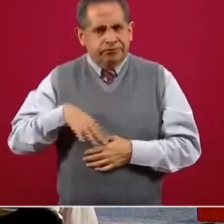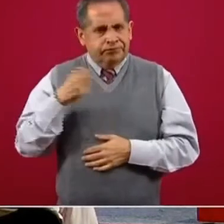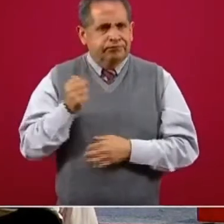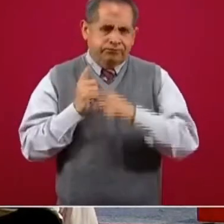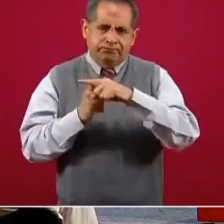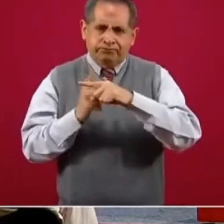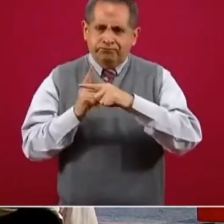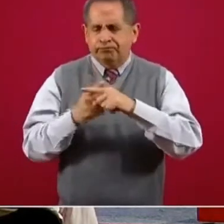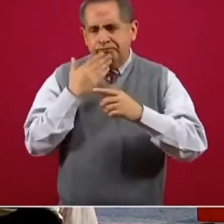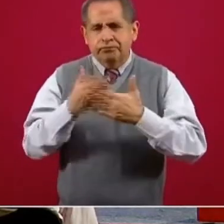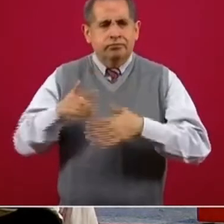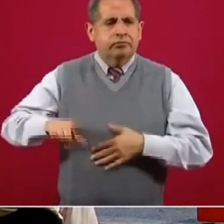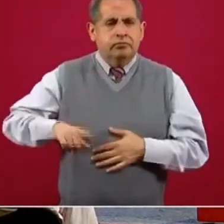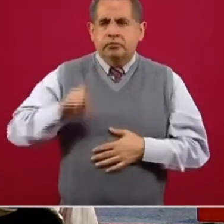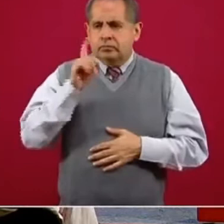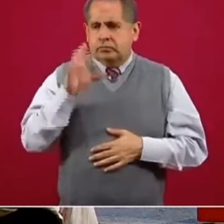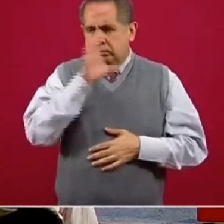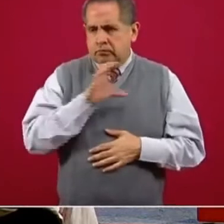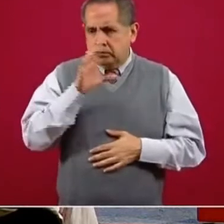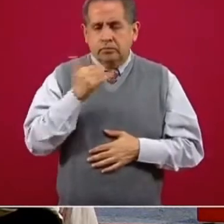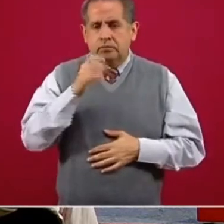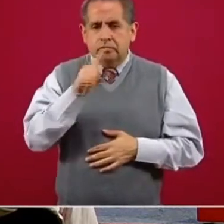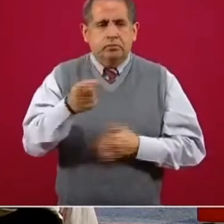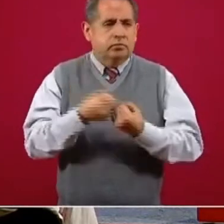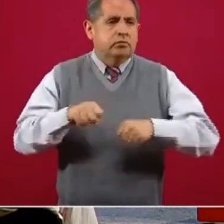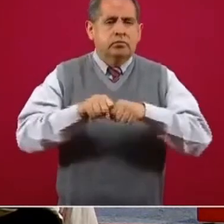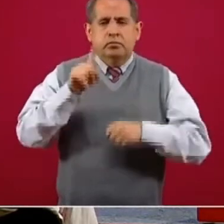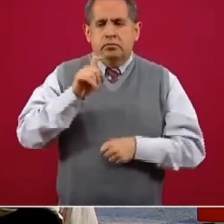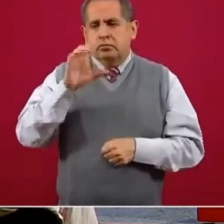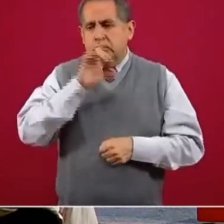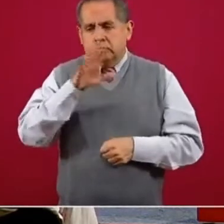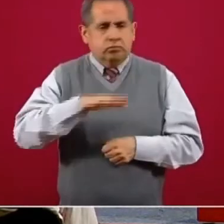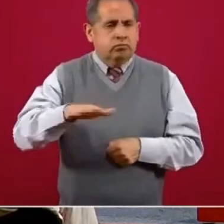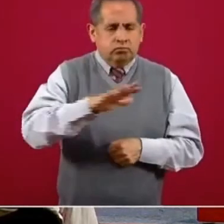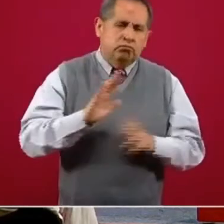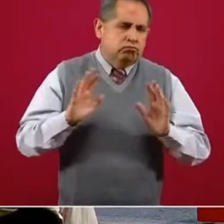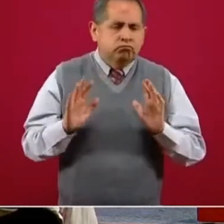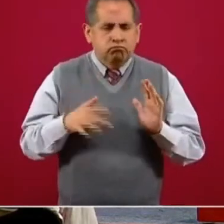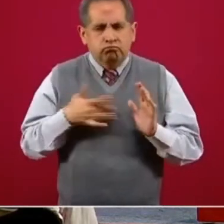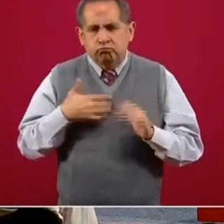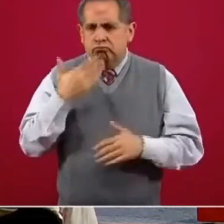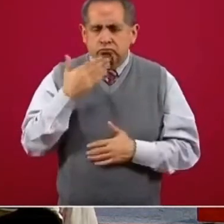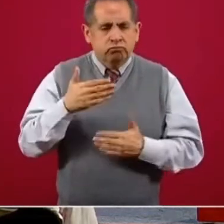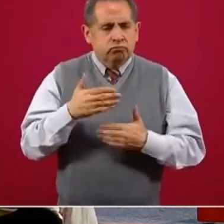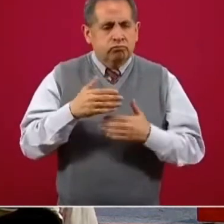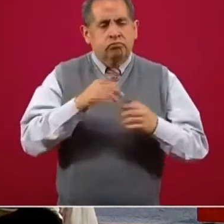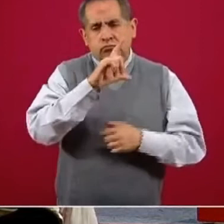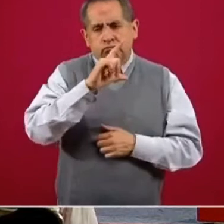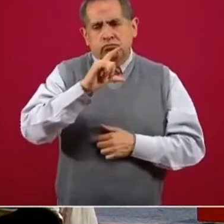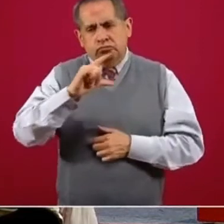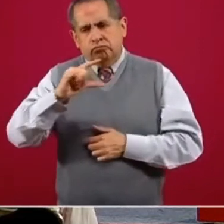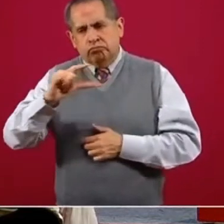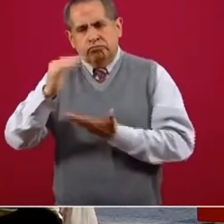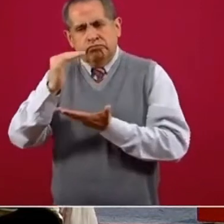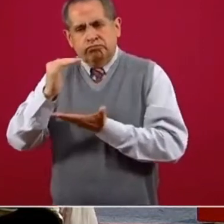positivo del gobierno de Aguascalientes y de la sociedad de Aguascalientes, que fueron decreciendo, decreciendo,